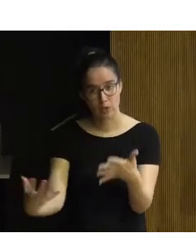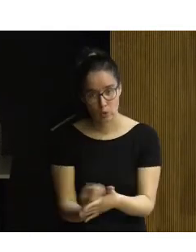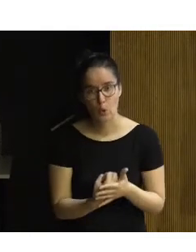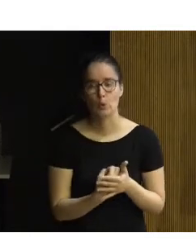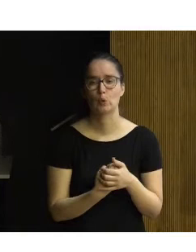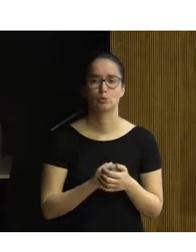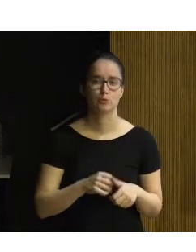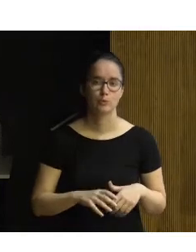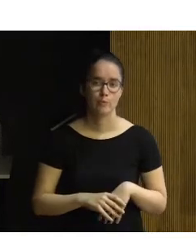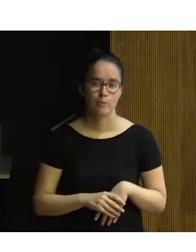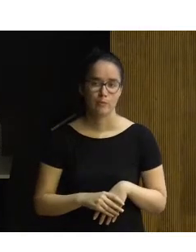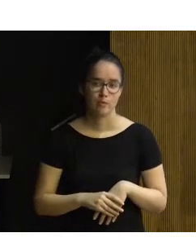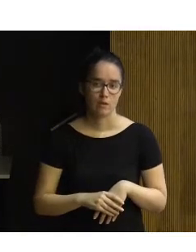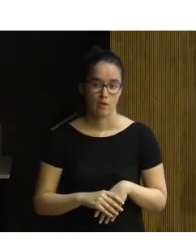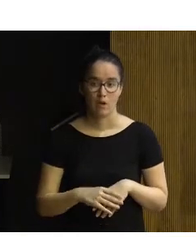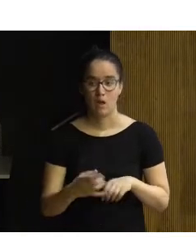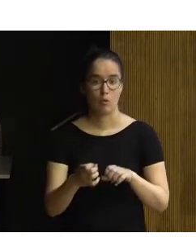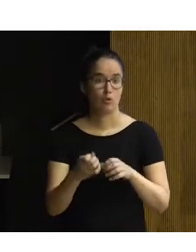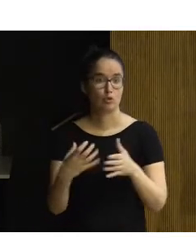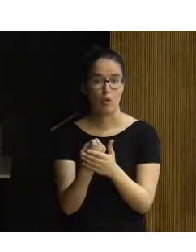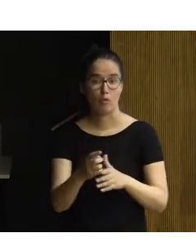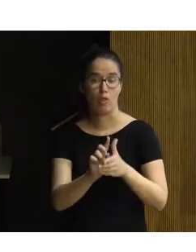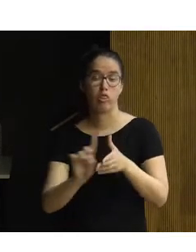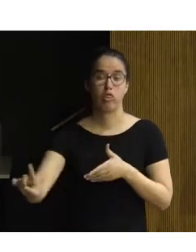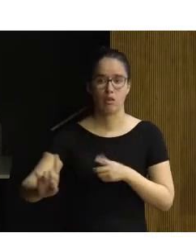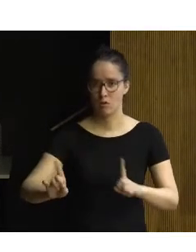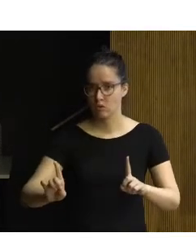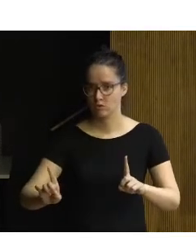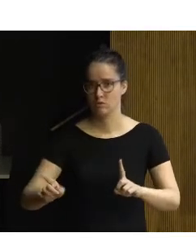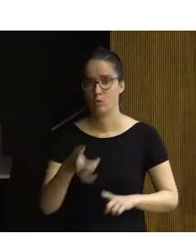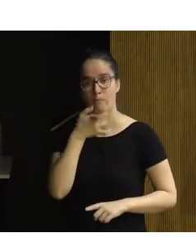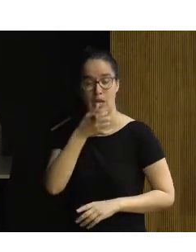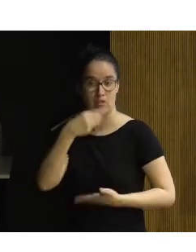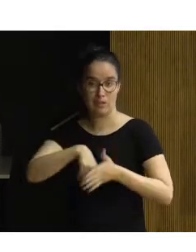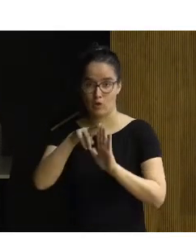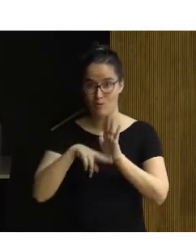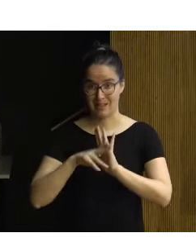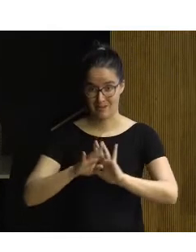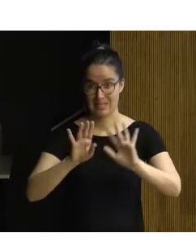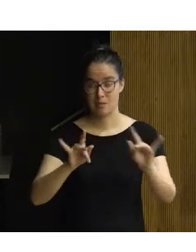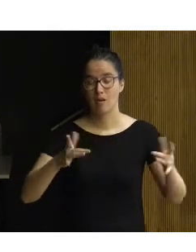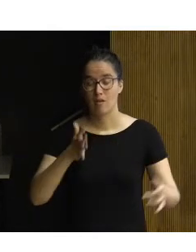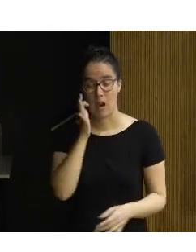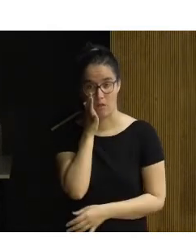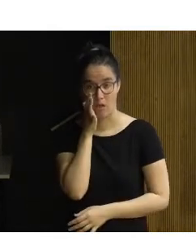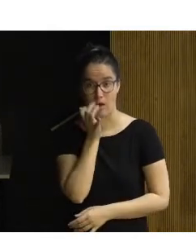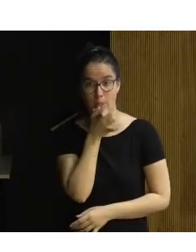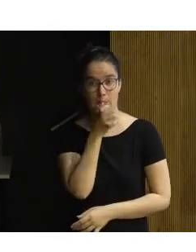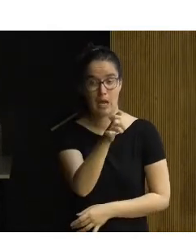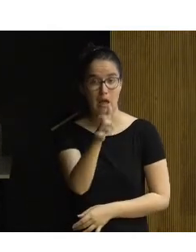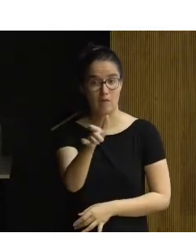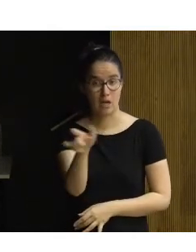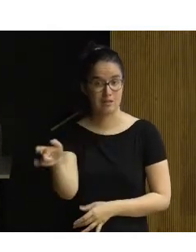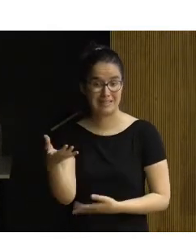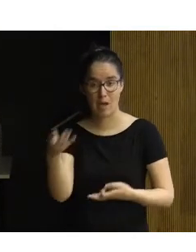no dejar a nadie atrás. Son palabras que forman parte de las normativas, pero realmente esas palabras tienen que